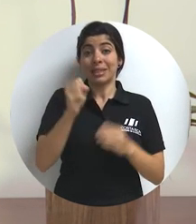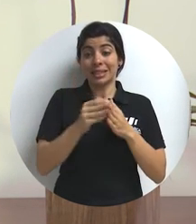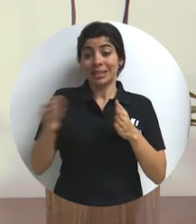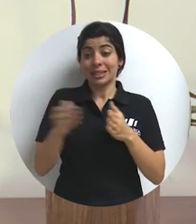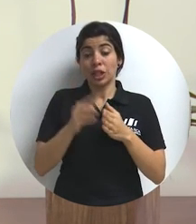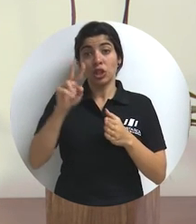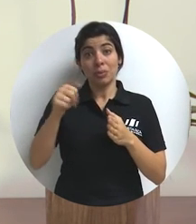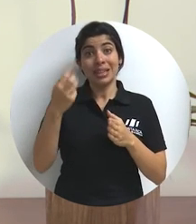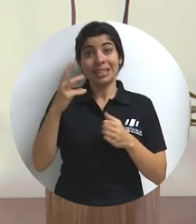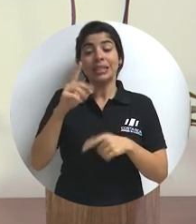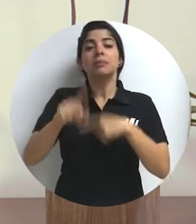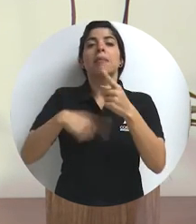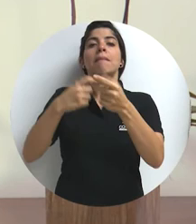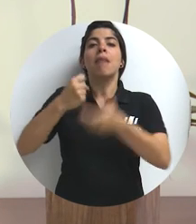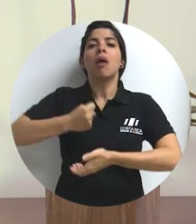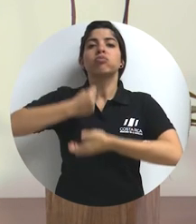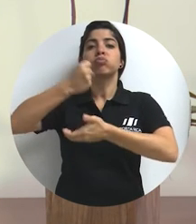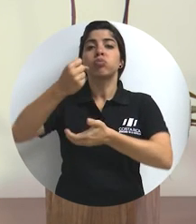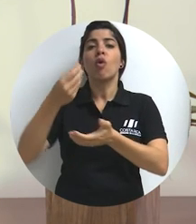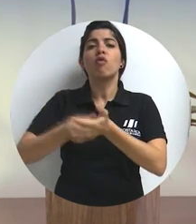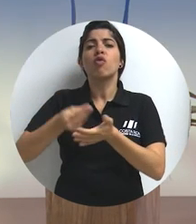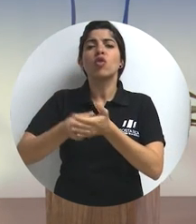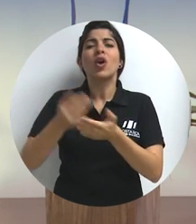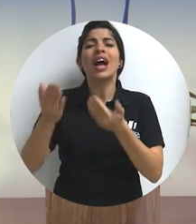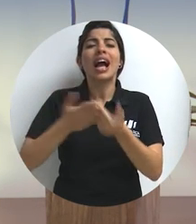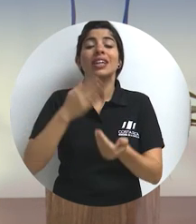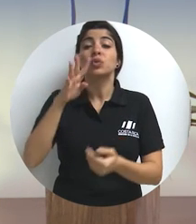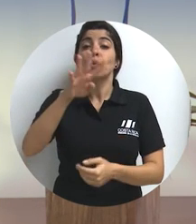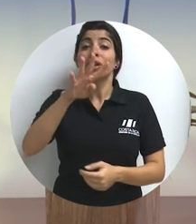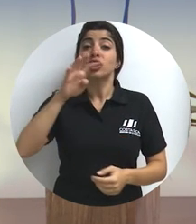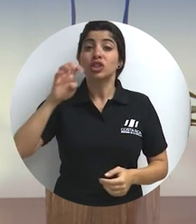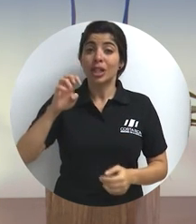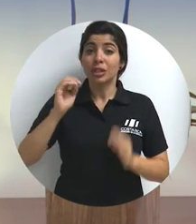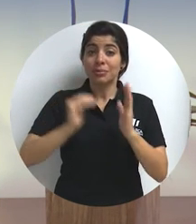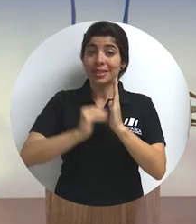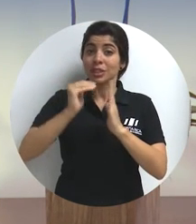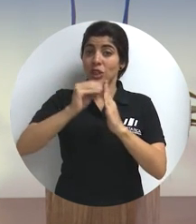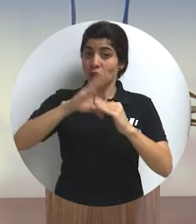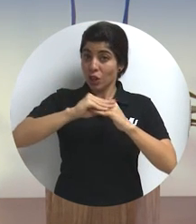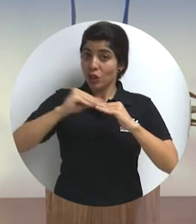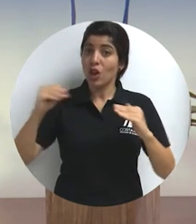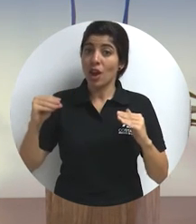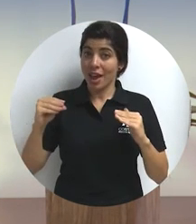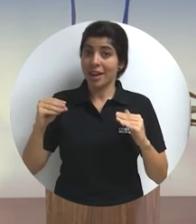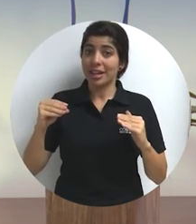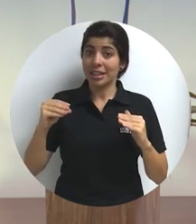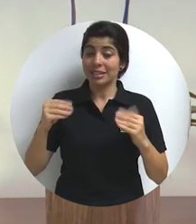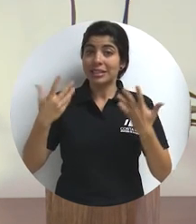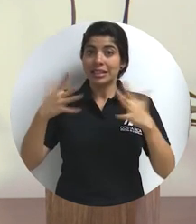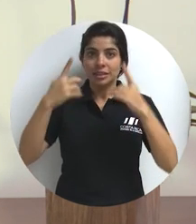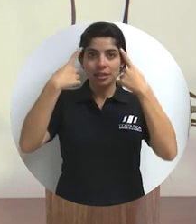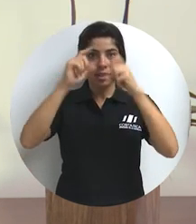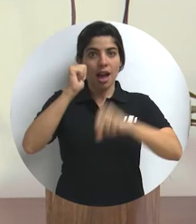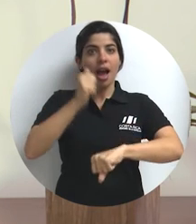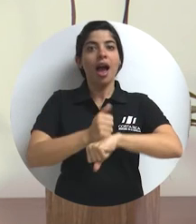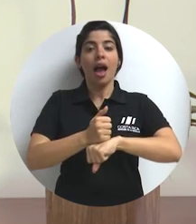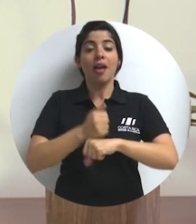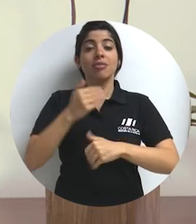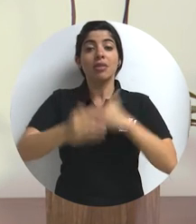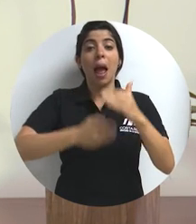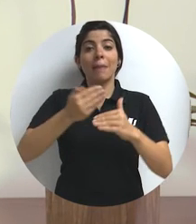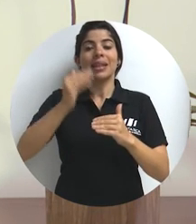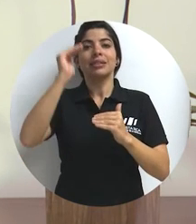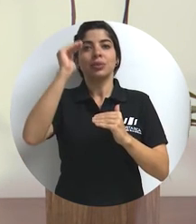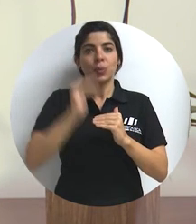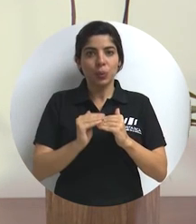2016 desembolsarían fondos por casi 400 millones de dólares. Se concretó la